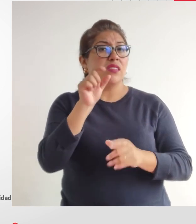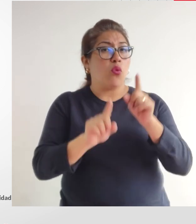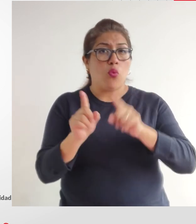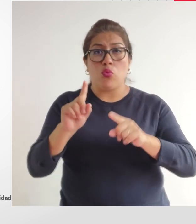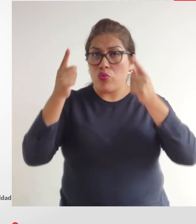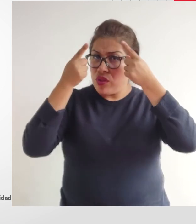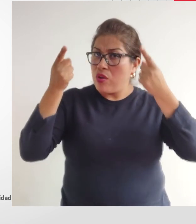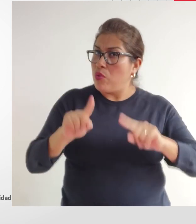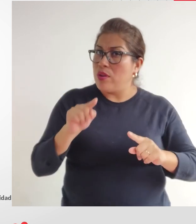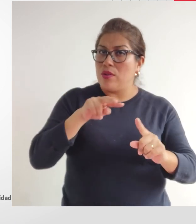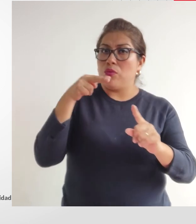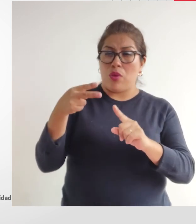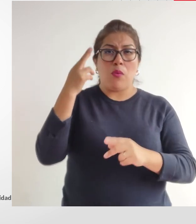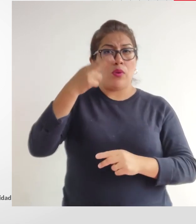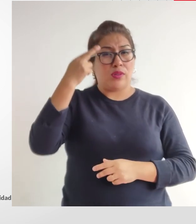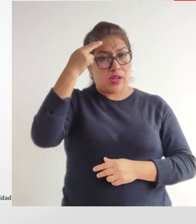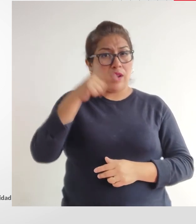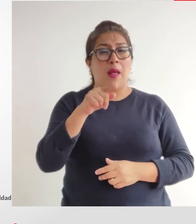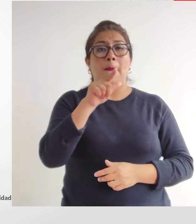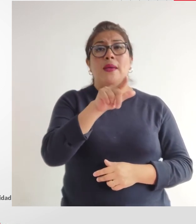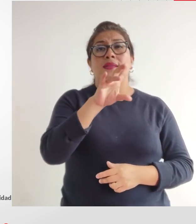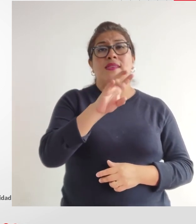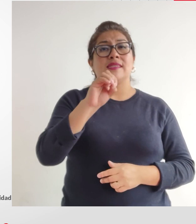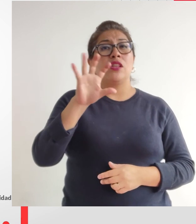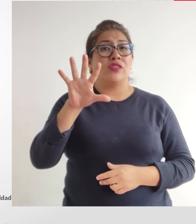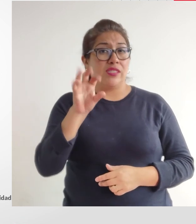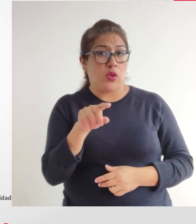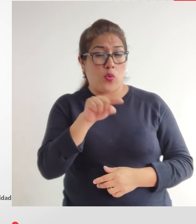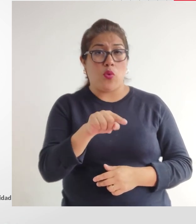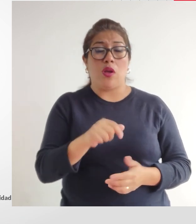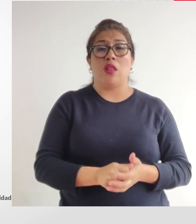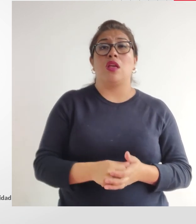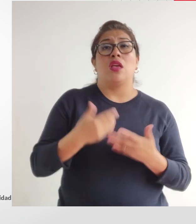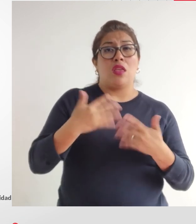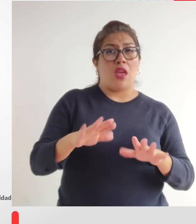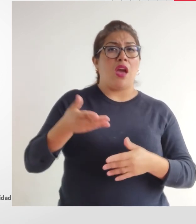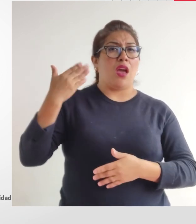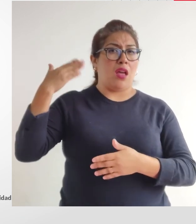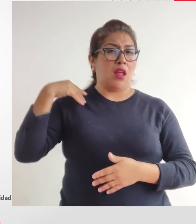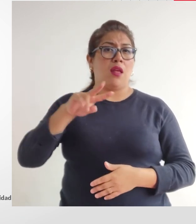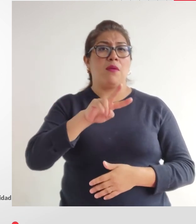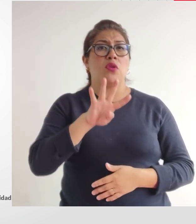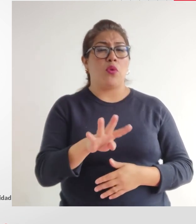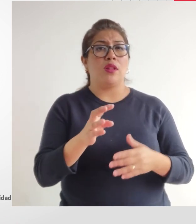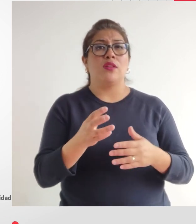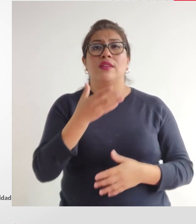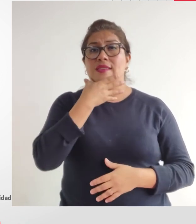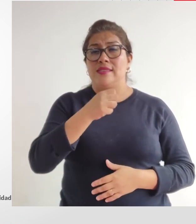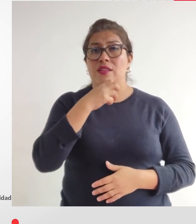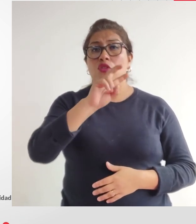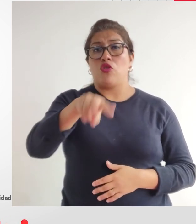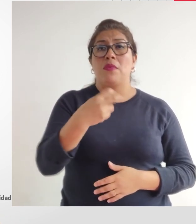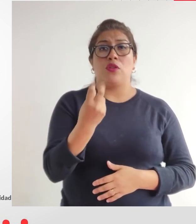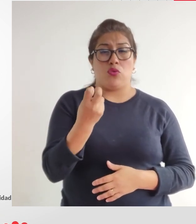con este enfoque. Por eso es que la 27.050 fue derogada el 24 de diciembre del 2012